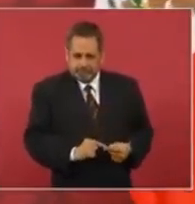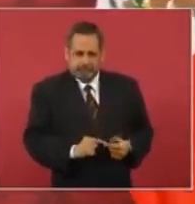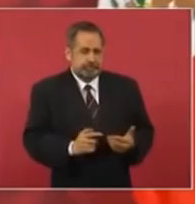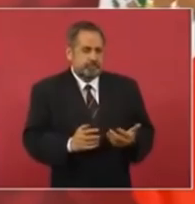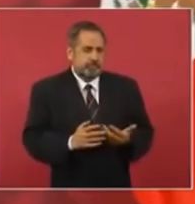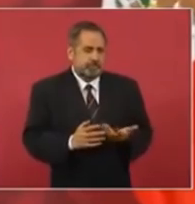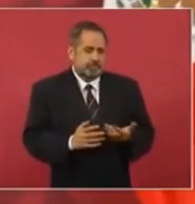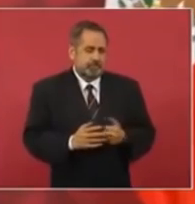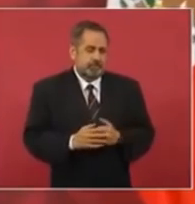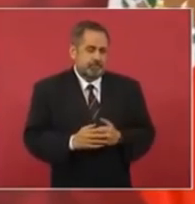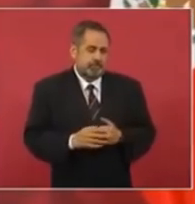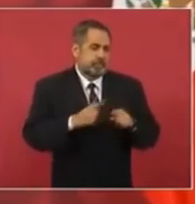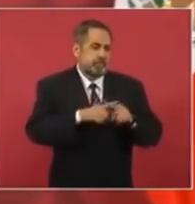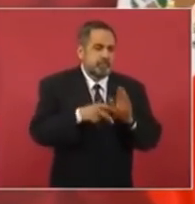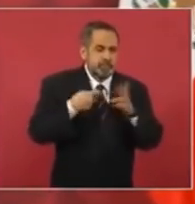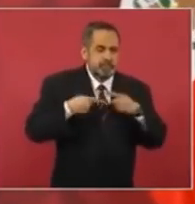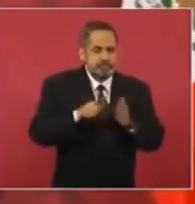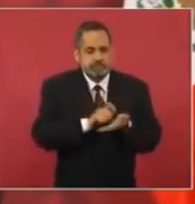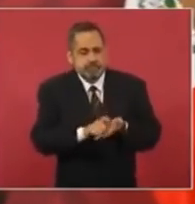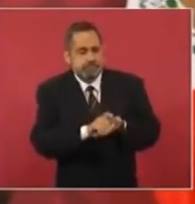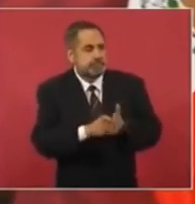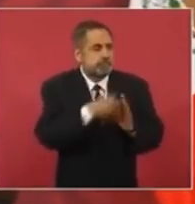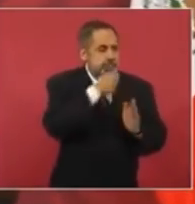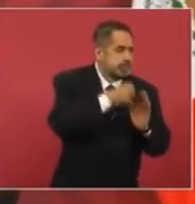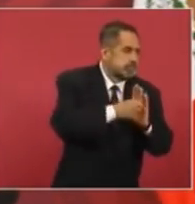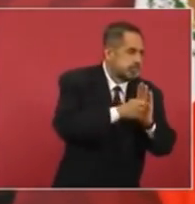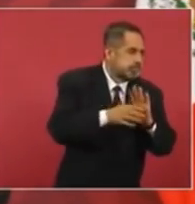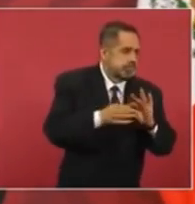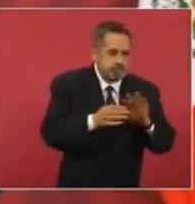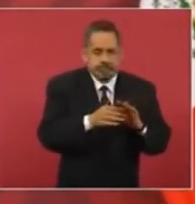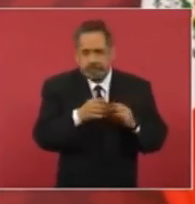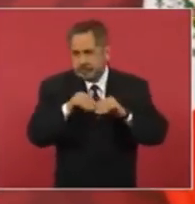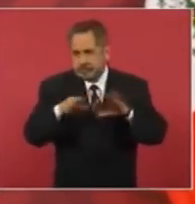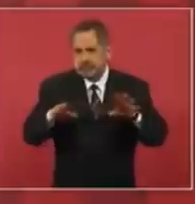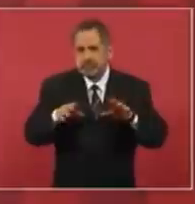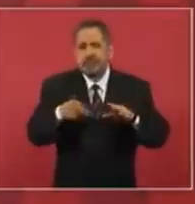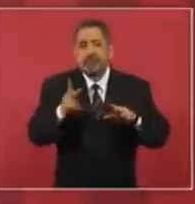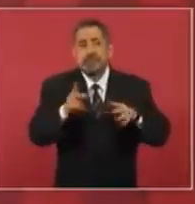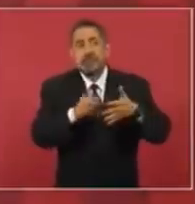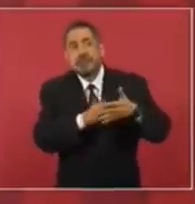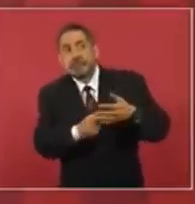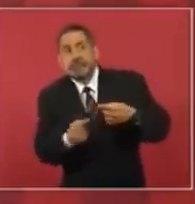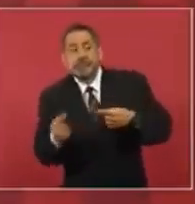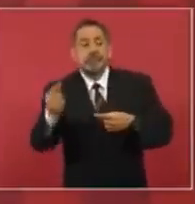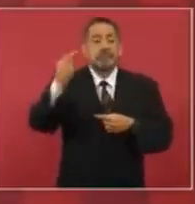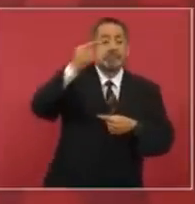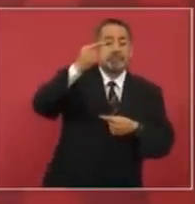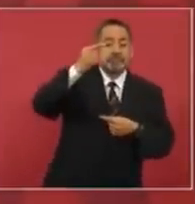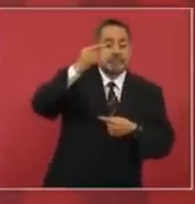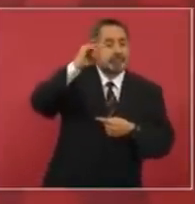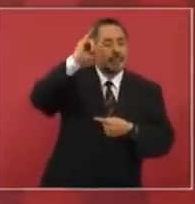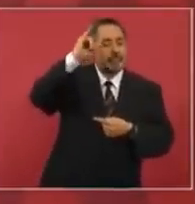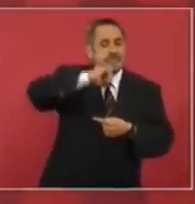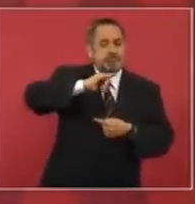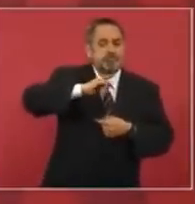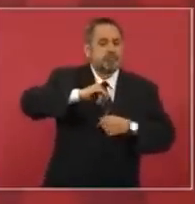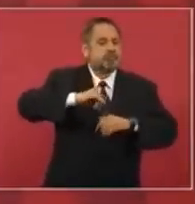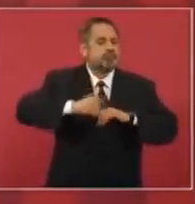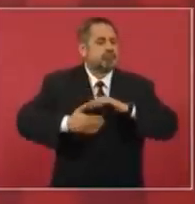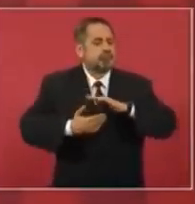Una cosa es el reportero, el otro es el que está en la mesa